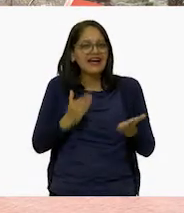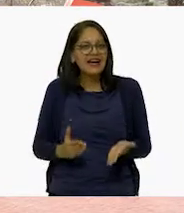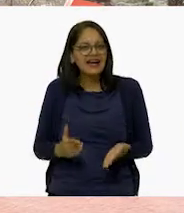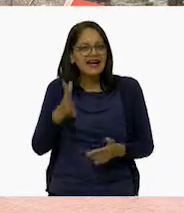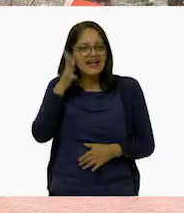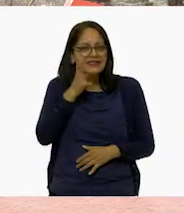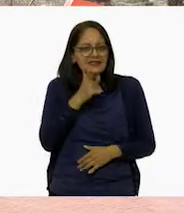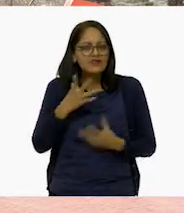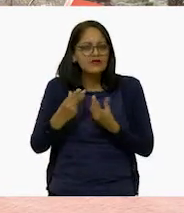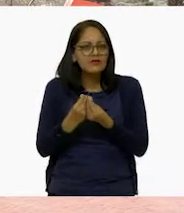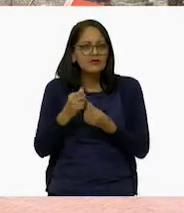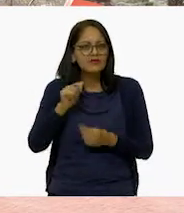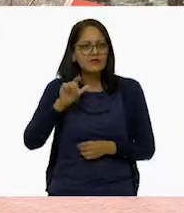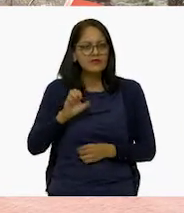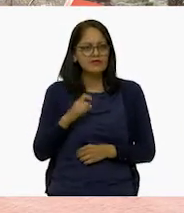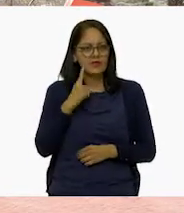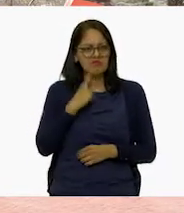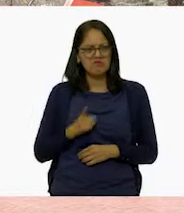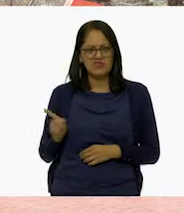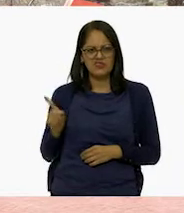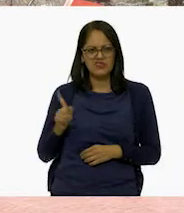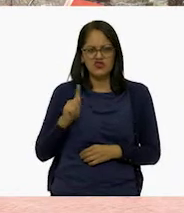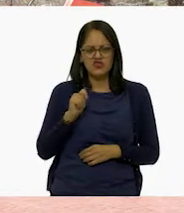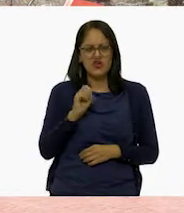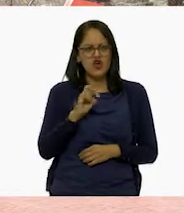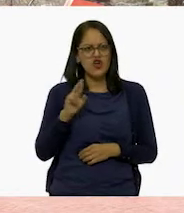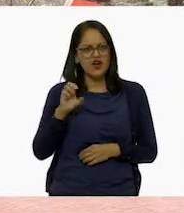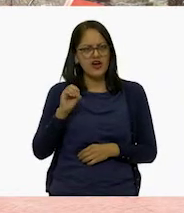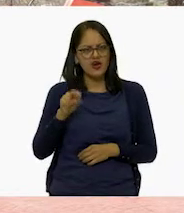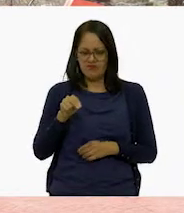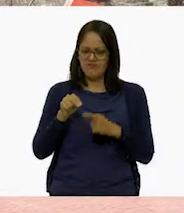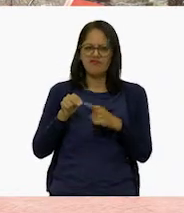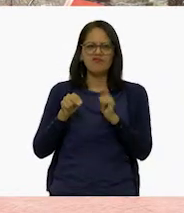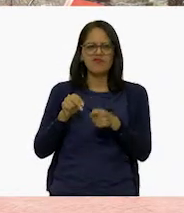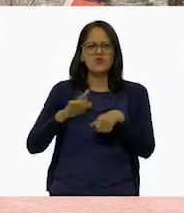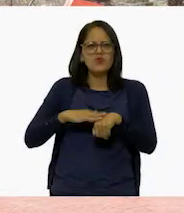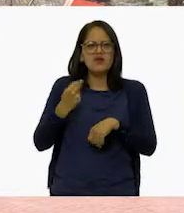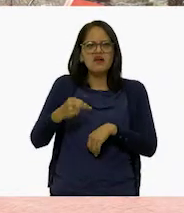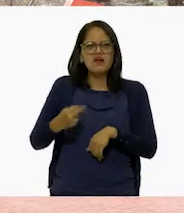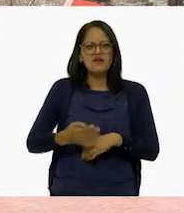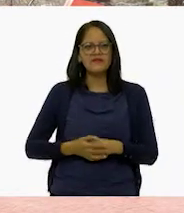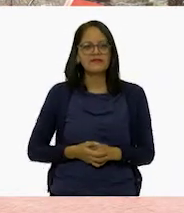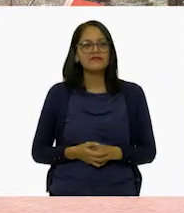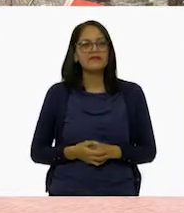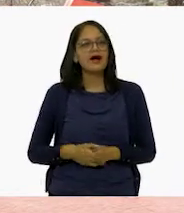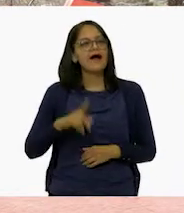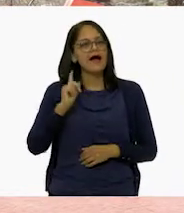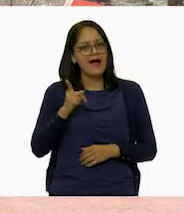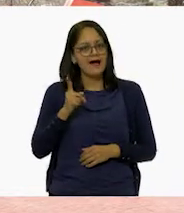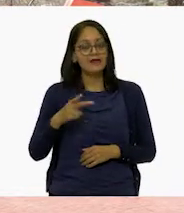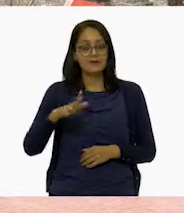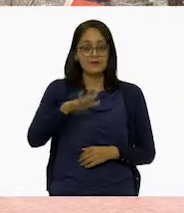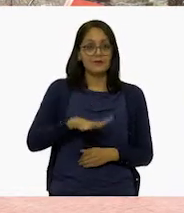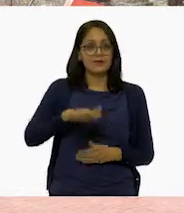¿Y... Torreón? ¿Qué es eso? ¿Por qué se llama así? Ah, estamos en una ciudad de más de